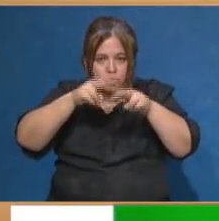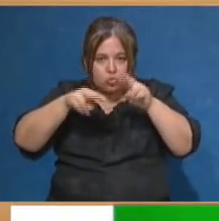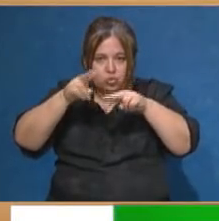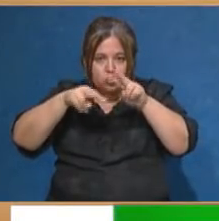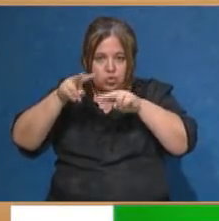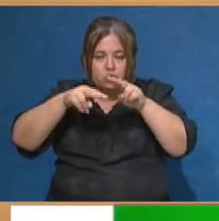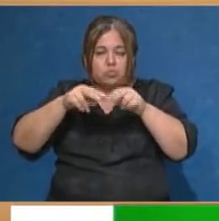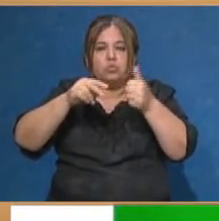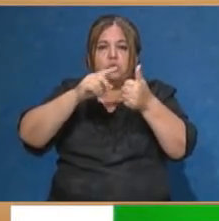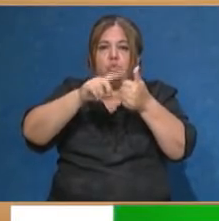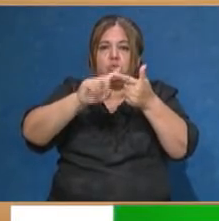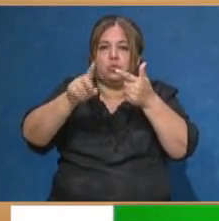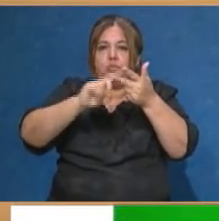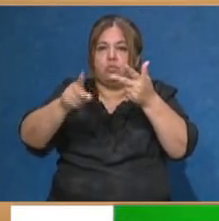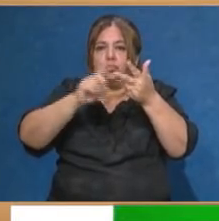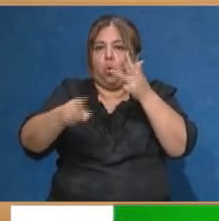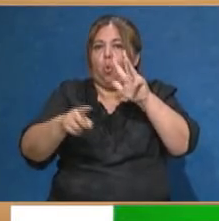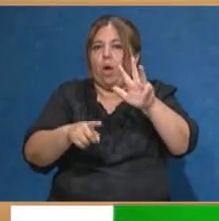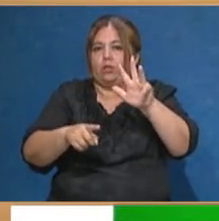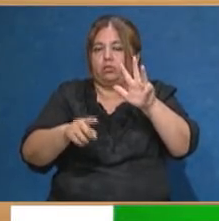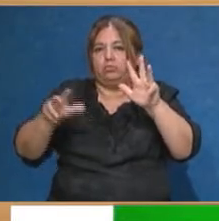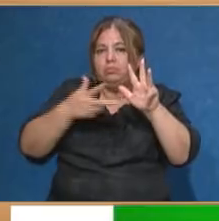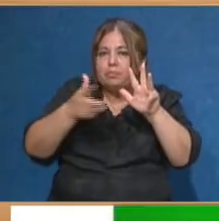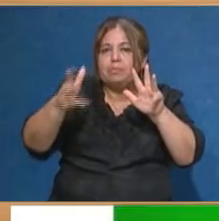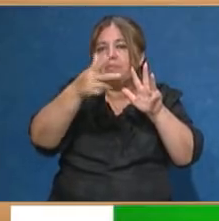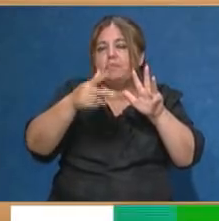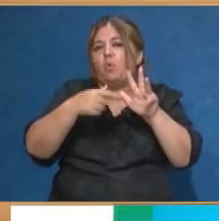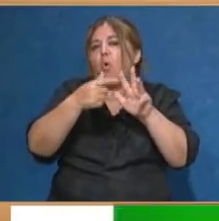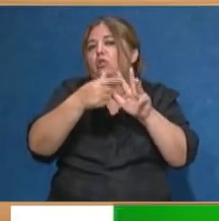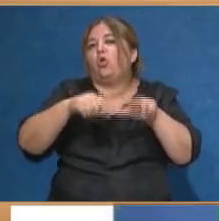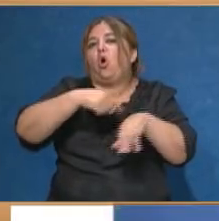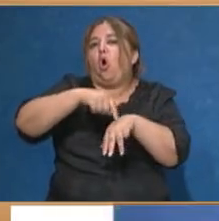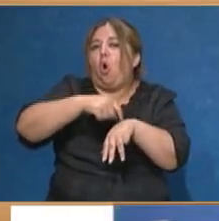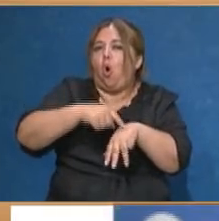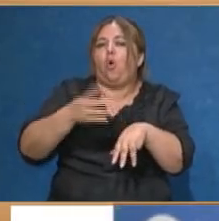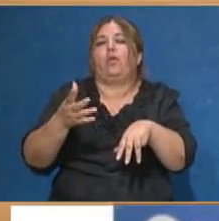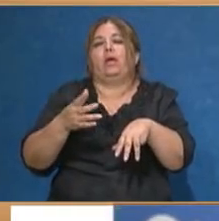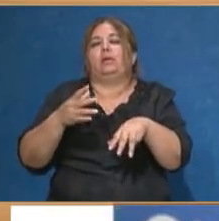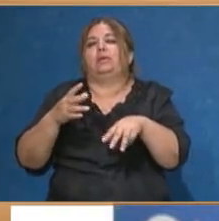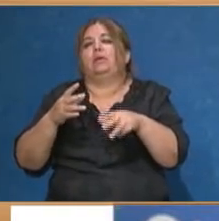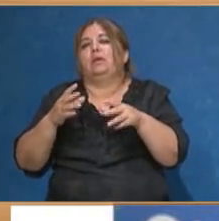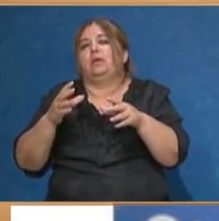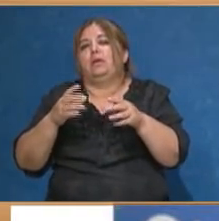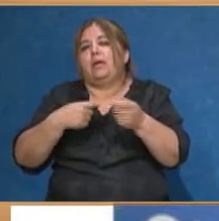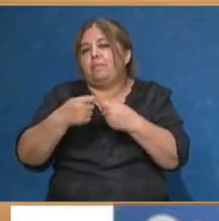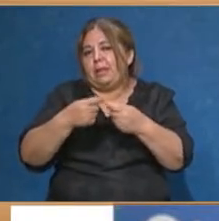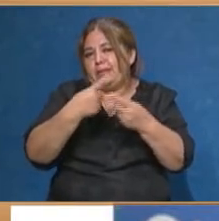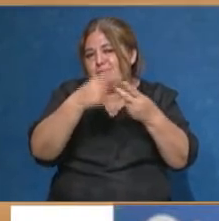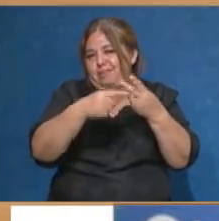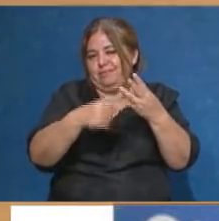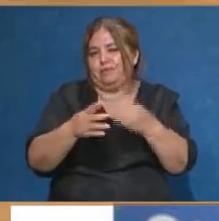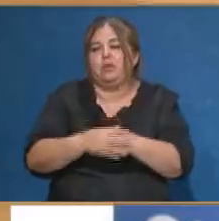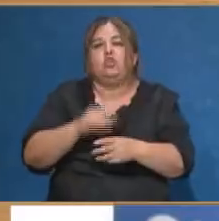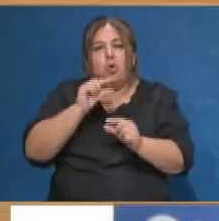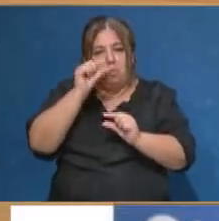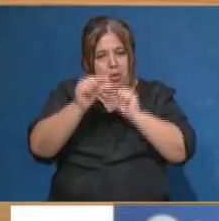una, dos, tres, cuatro alternativas de recorrido en función del horario, función de las líneas disponibles. Ya te voy a mostrar esto paso por